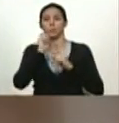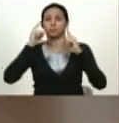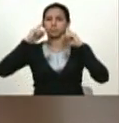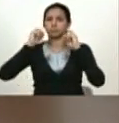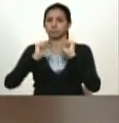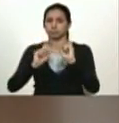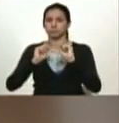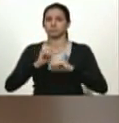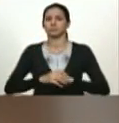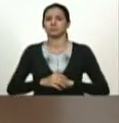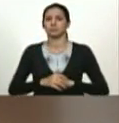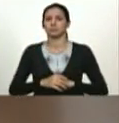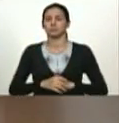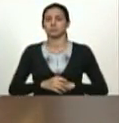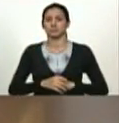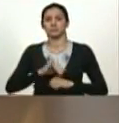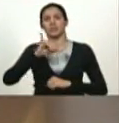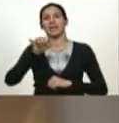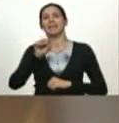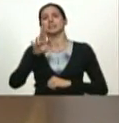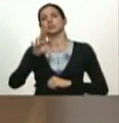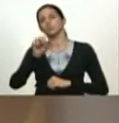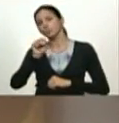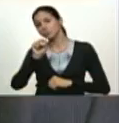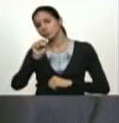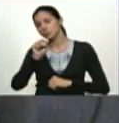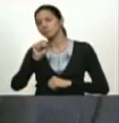más altos quilates el compañero Jesús Farías